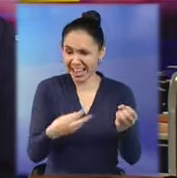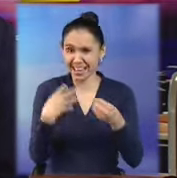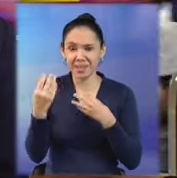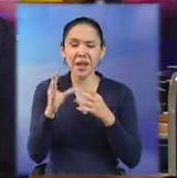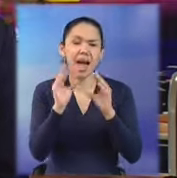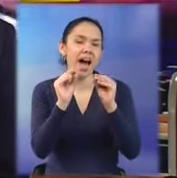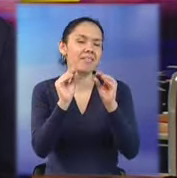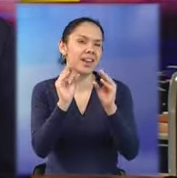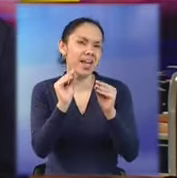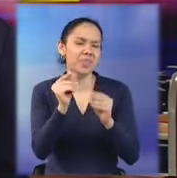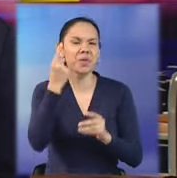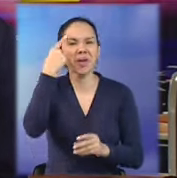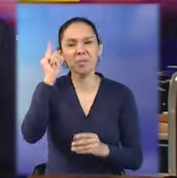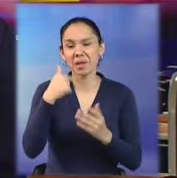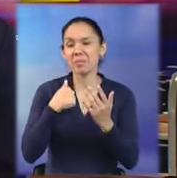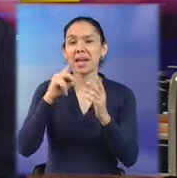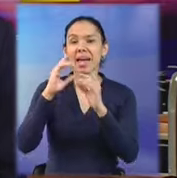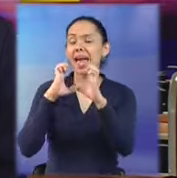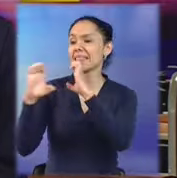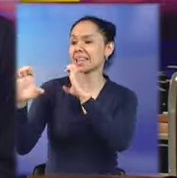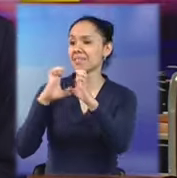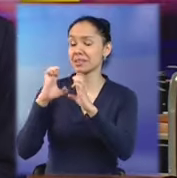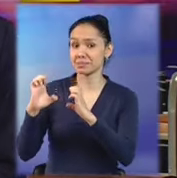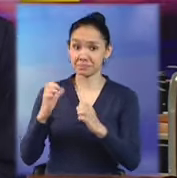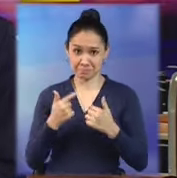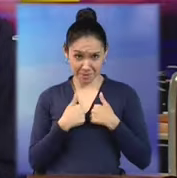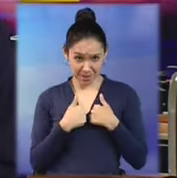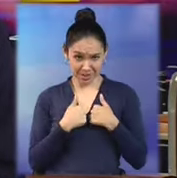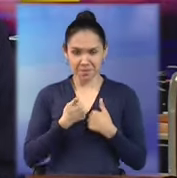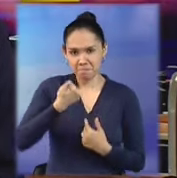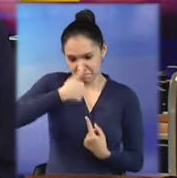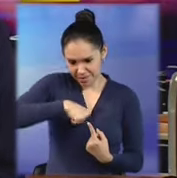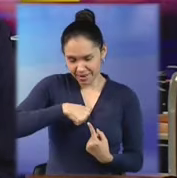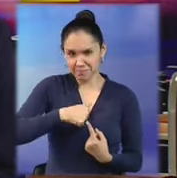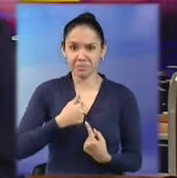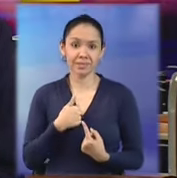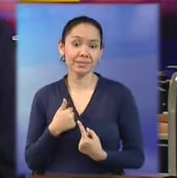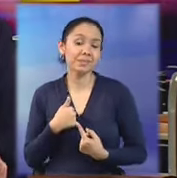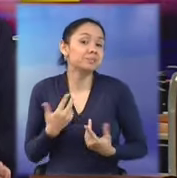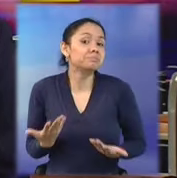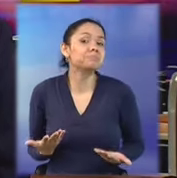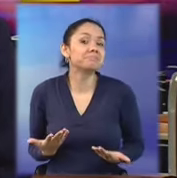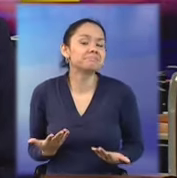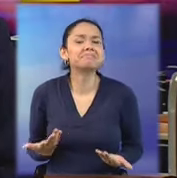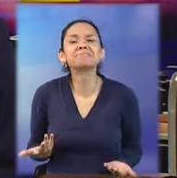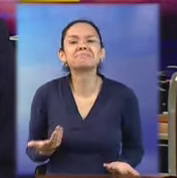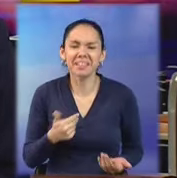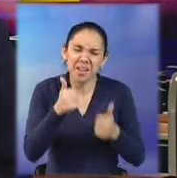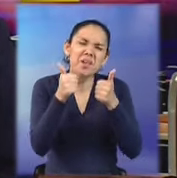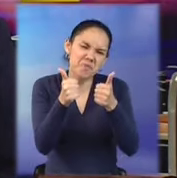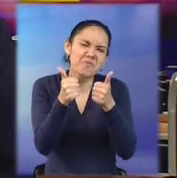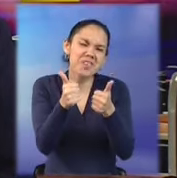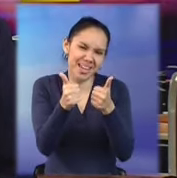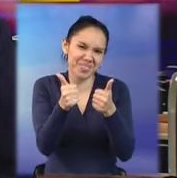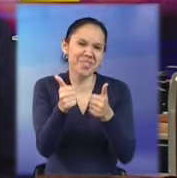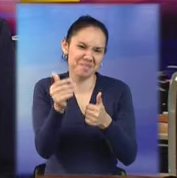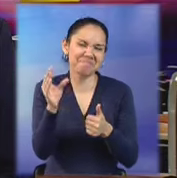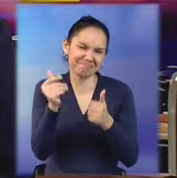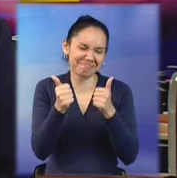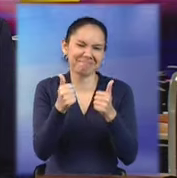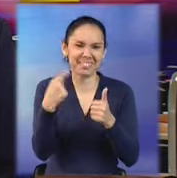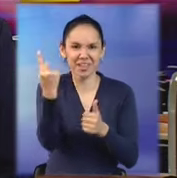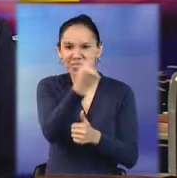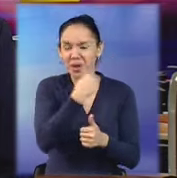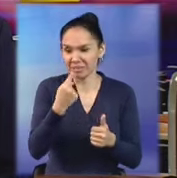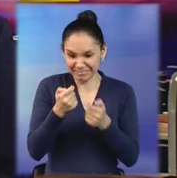Hablando precisamente de esta entrevista de mí mismo, conmigo. Y la verdad que qué bueno, qué bueno que se hayan dado